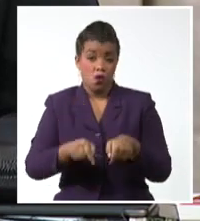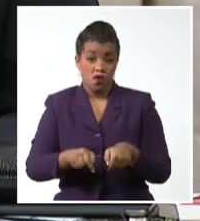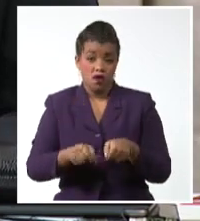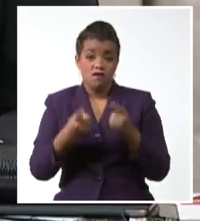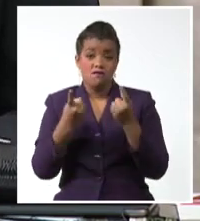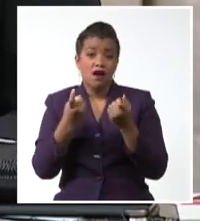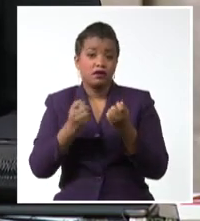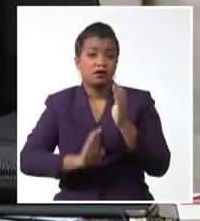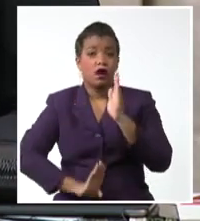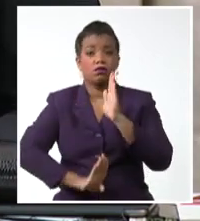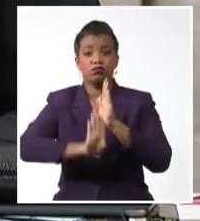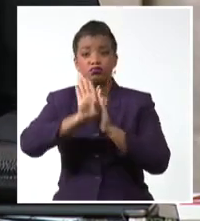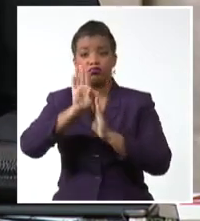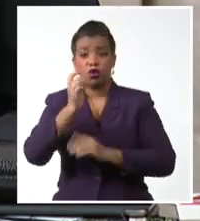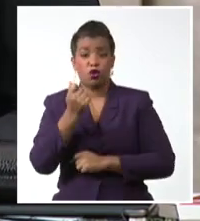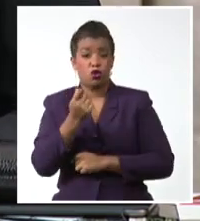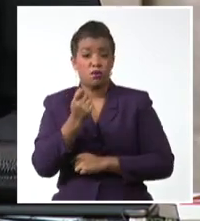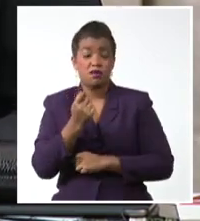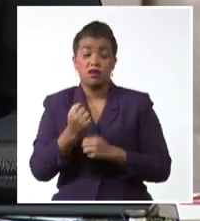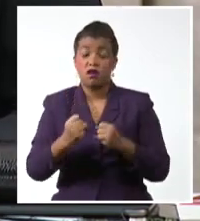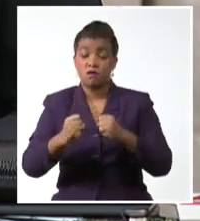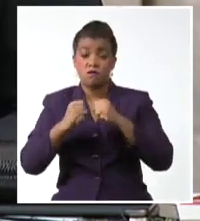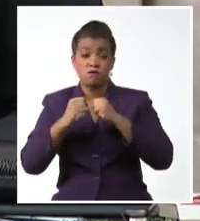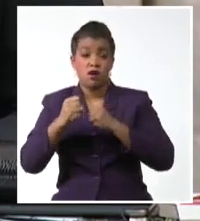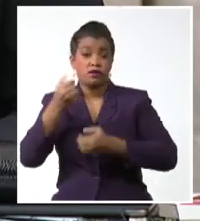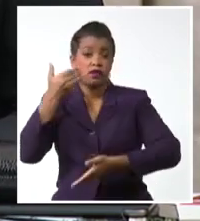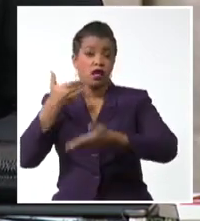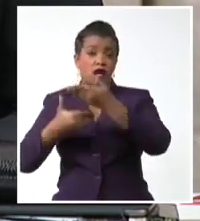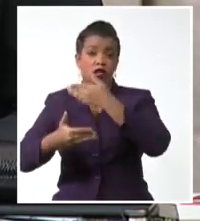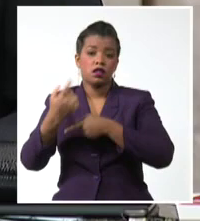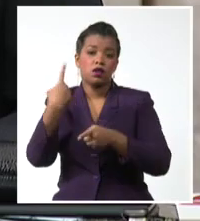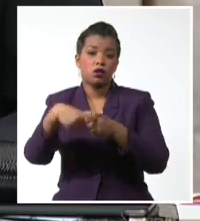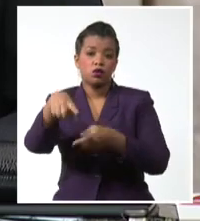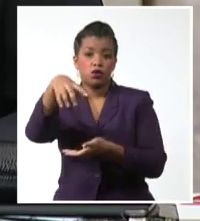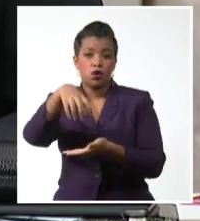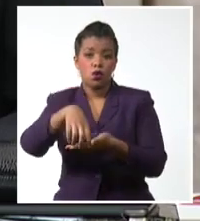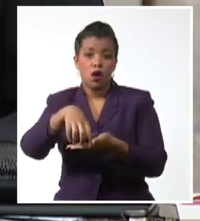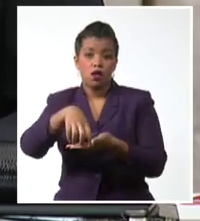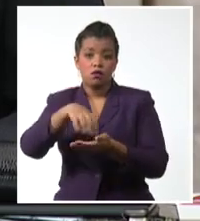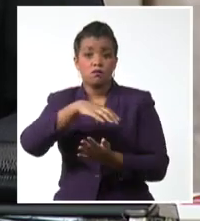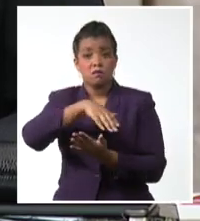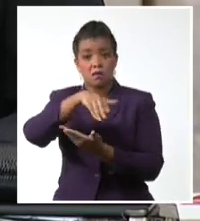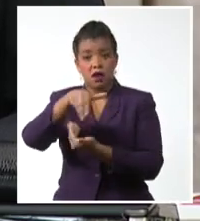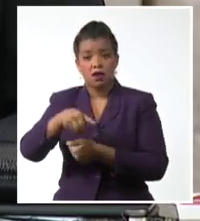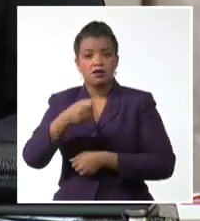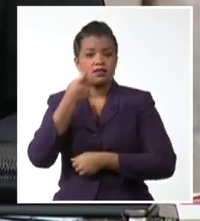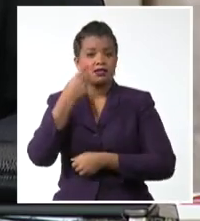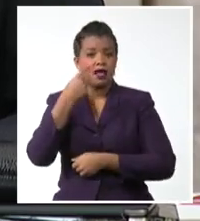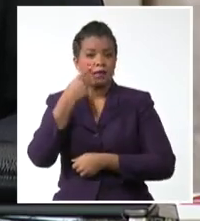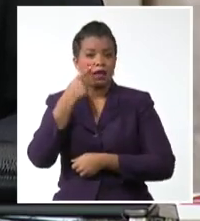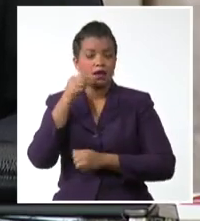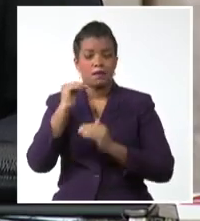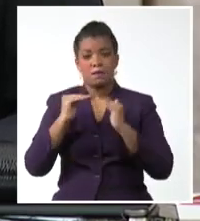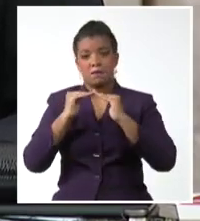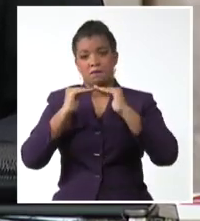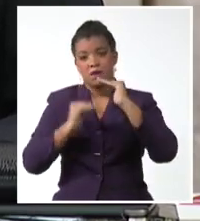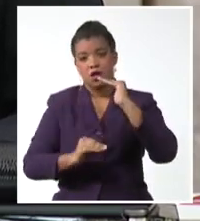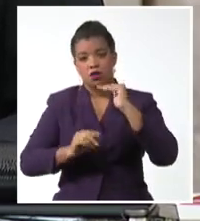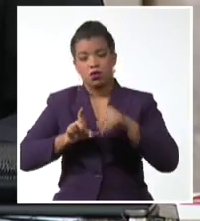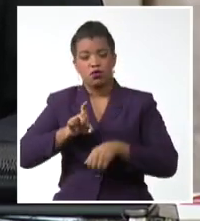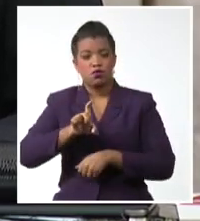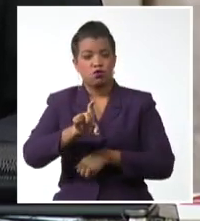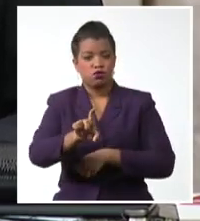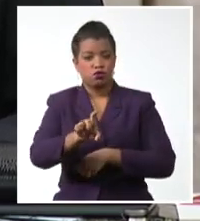más intensa que la de otras zonas del mundo muestra un desempeño inferior al de las últimas